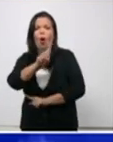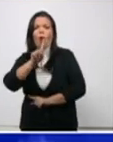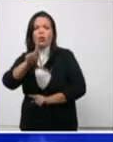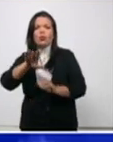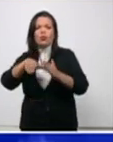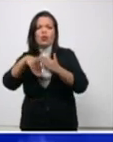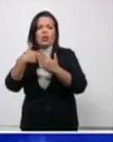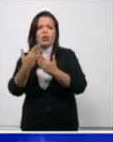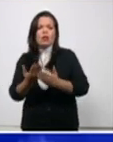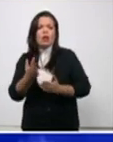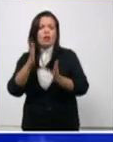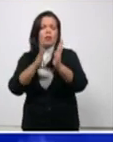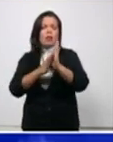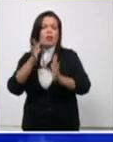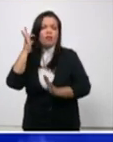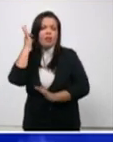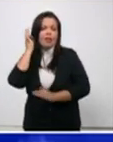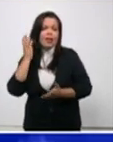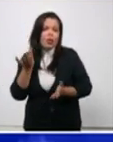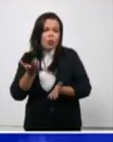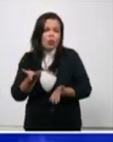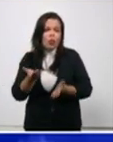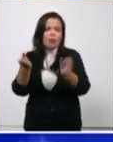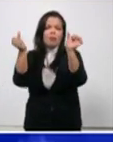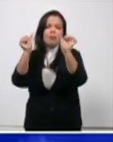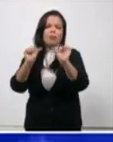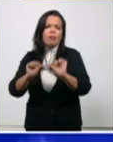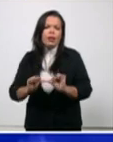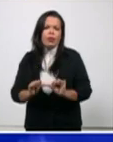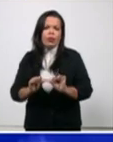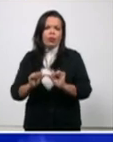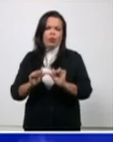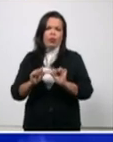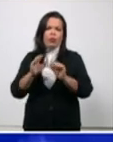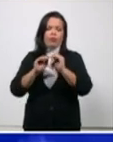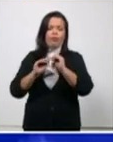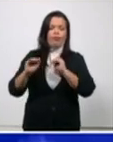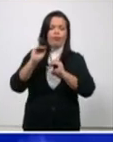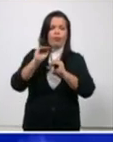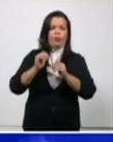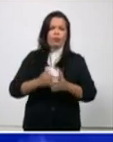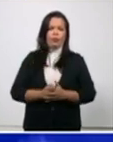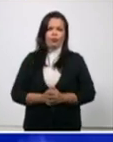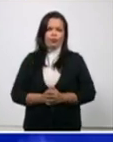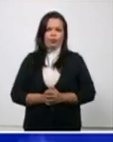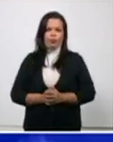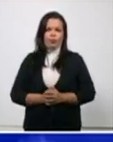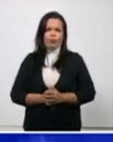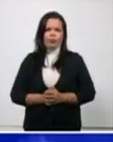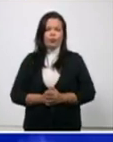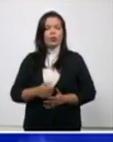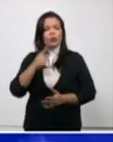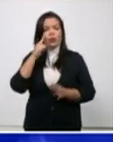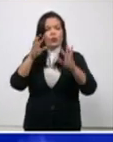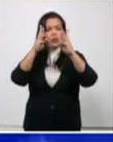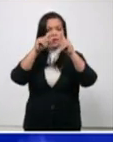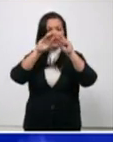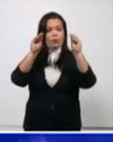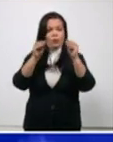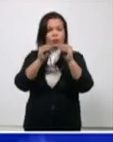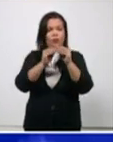lo que tuvimos el año anterior y con 41 fallecidos que también es una cifra